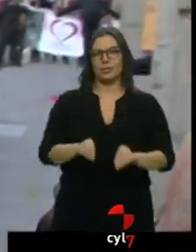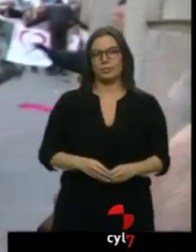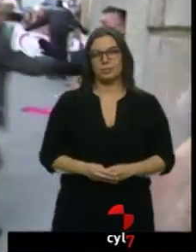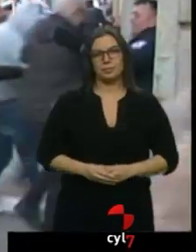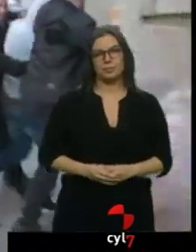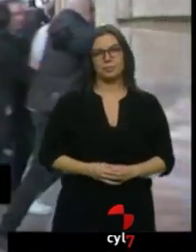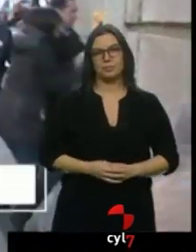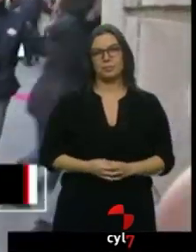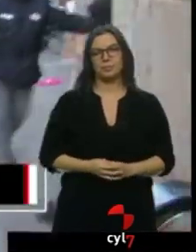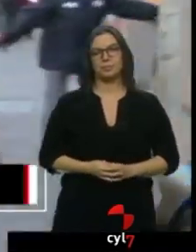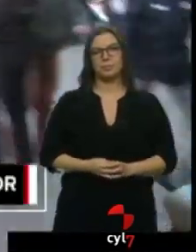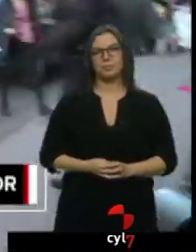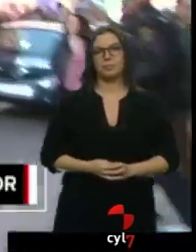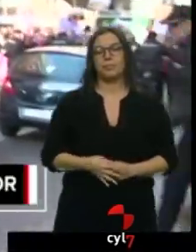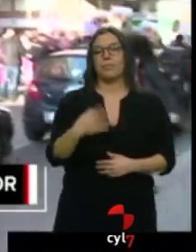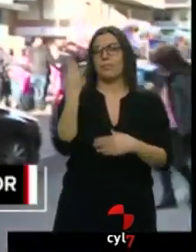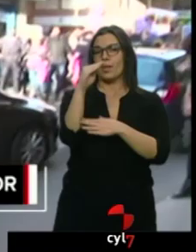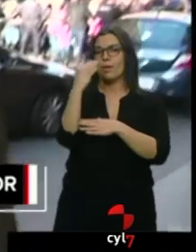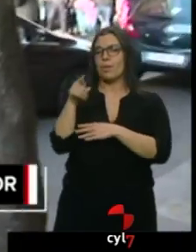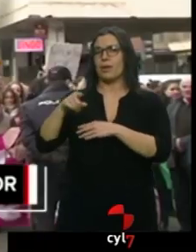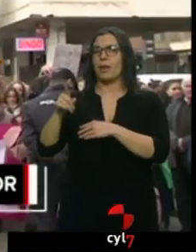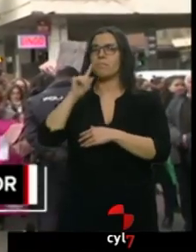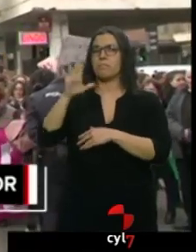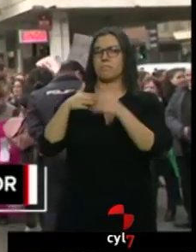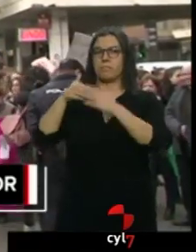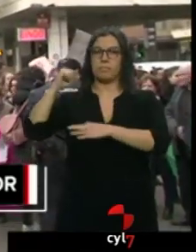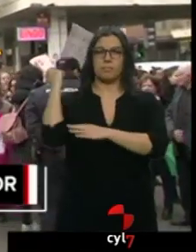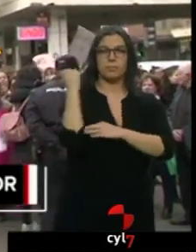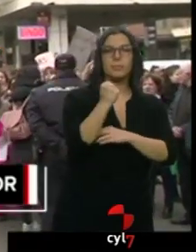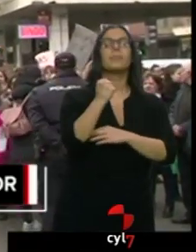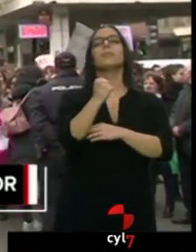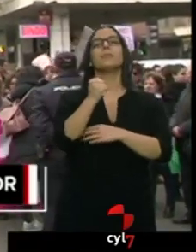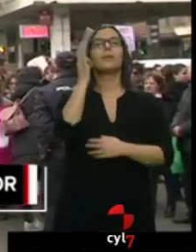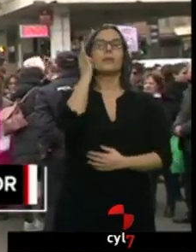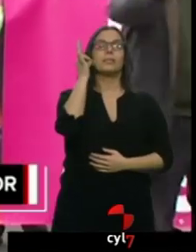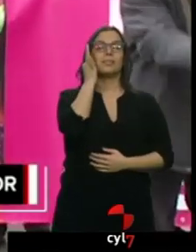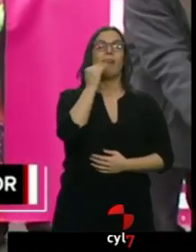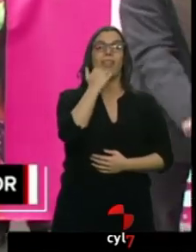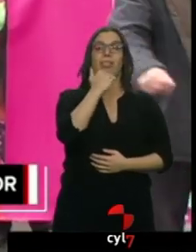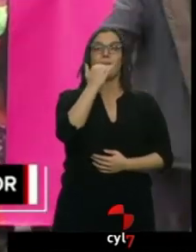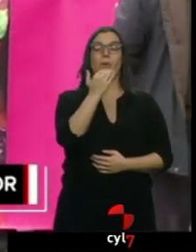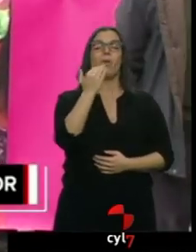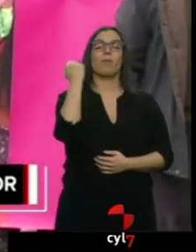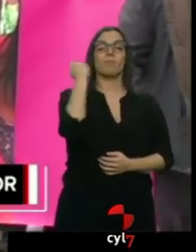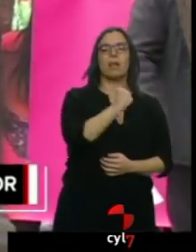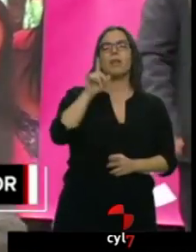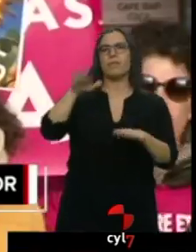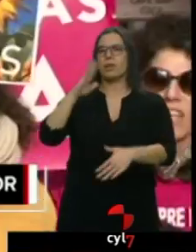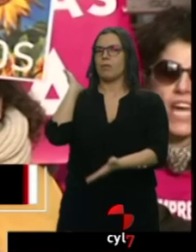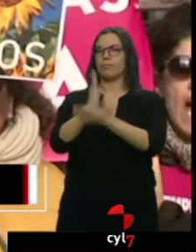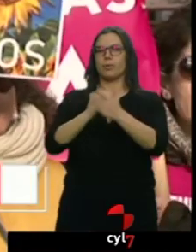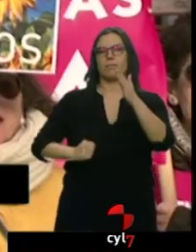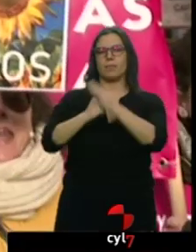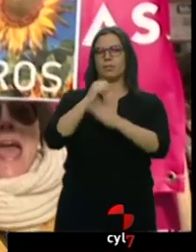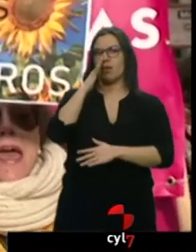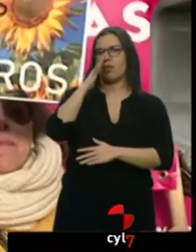El menor acusado de matar a Leticia, Rosino, en Zamora, cumplirá la pena máxima. A 8 años recluido y 5 en libertad vigilada, los familiares de la víctima piden